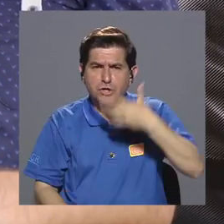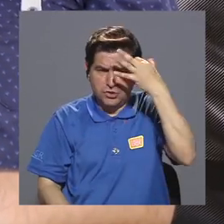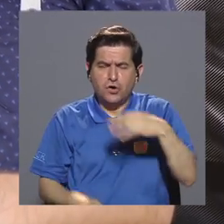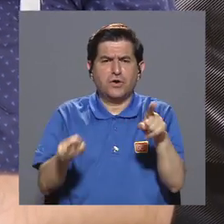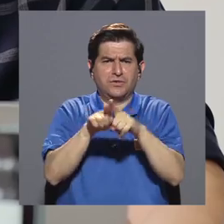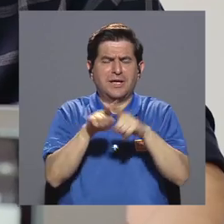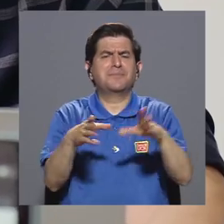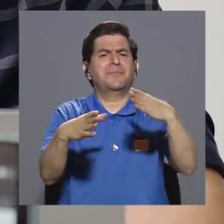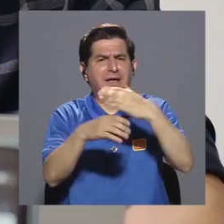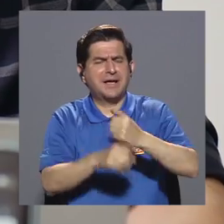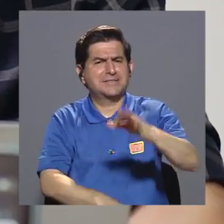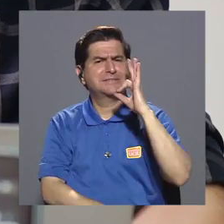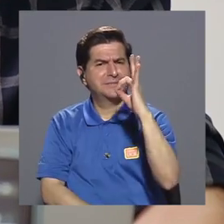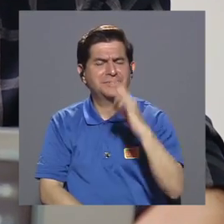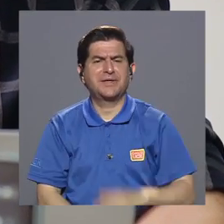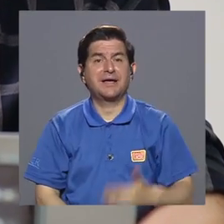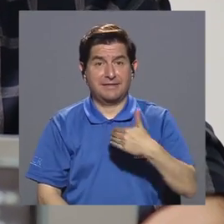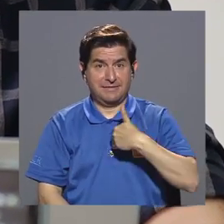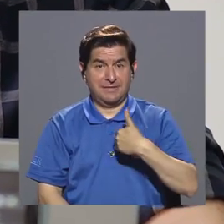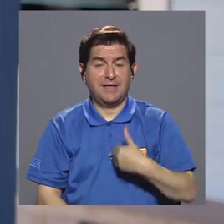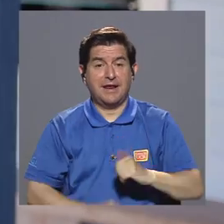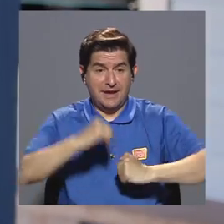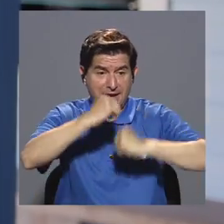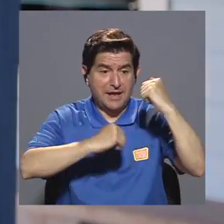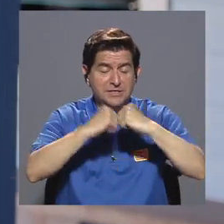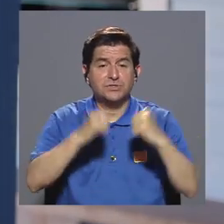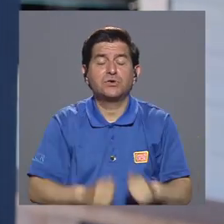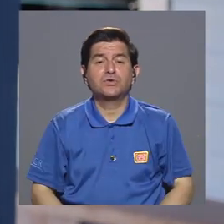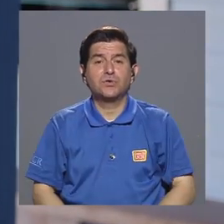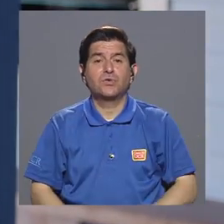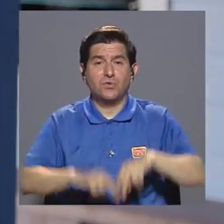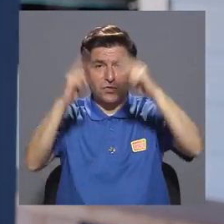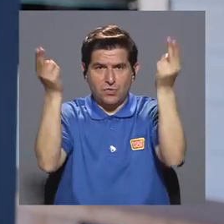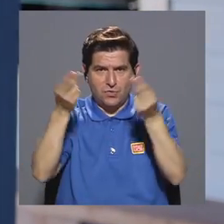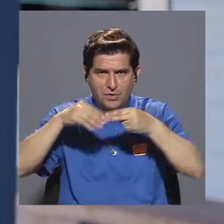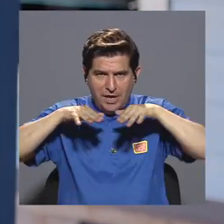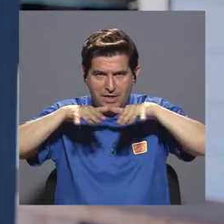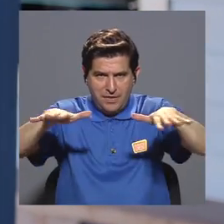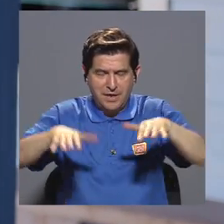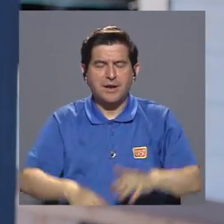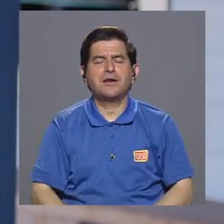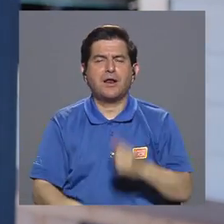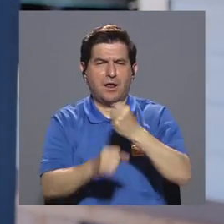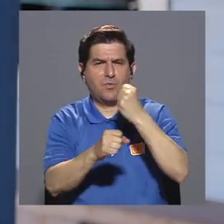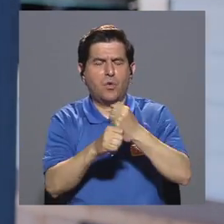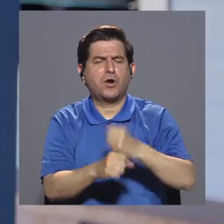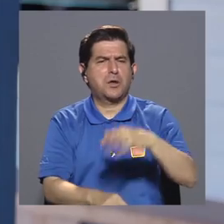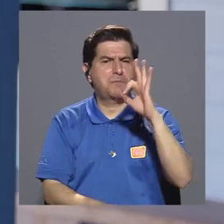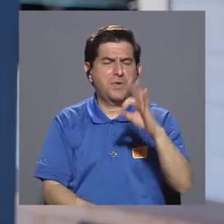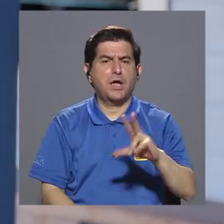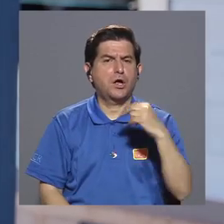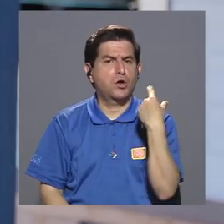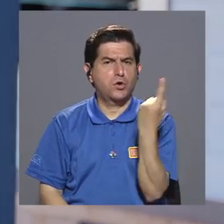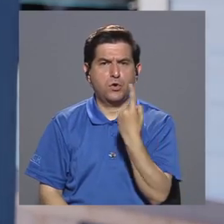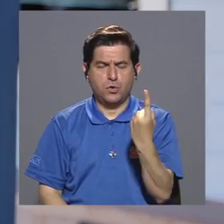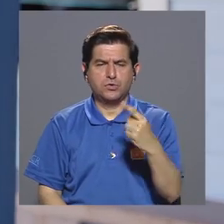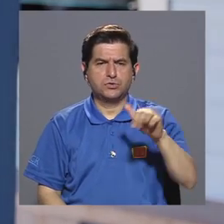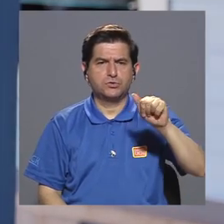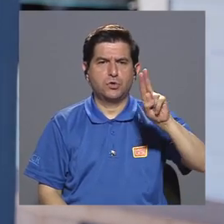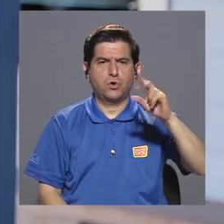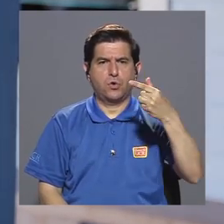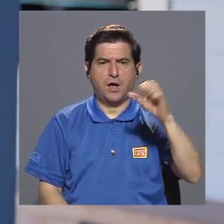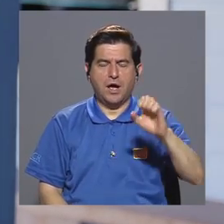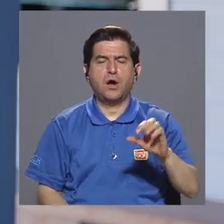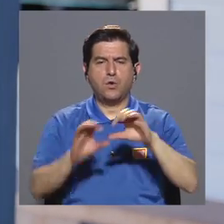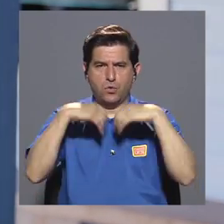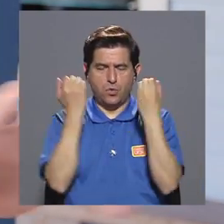cosa que creo que AUGE hace y ha hecho muy bien es que tiene también una estructura de networking que ha funcionado muy bien. No solo AUGE como organización,